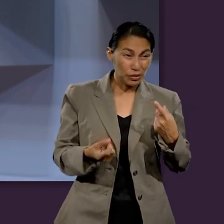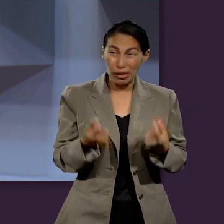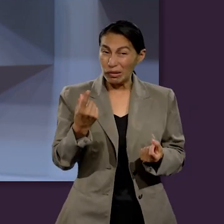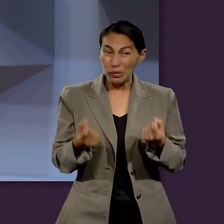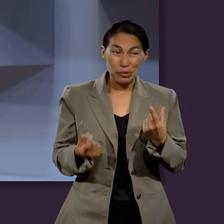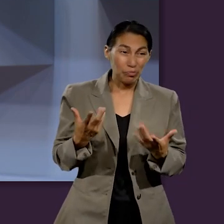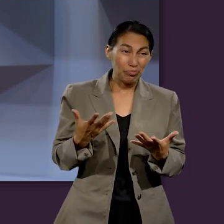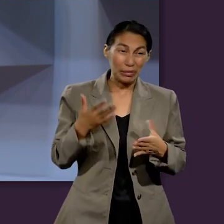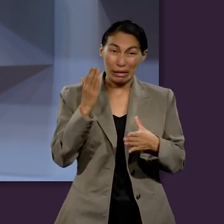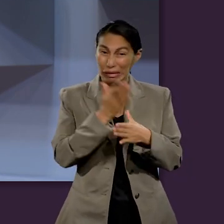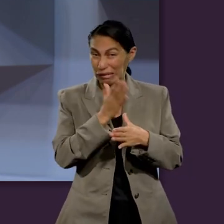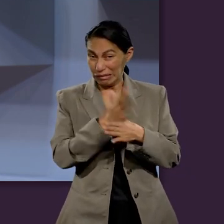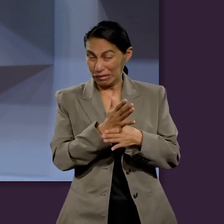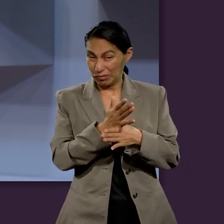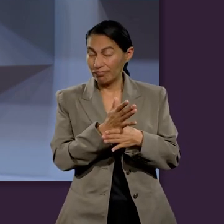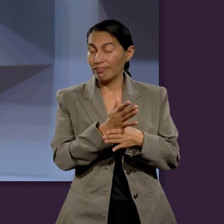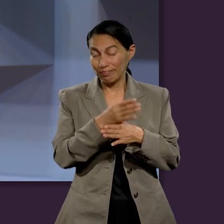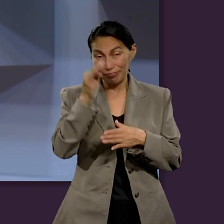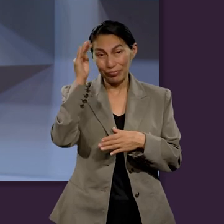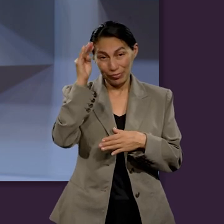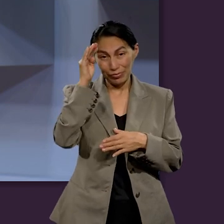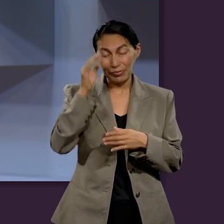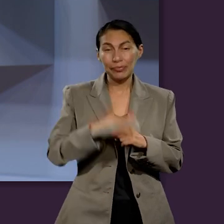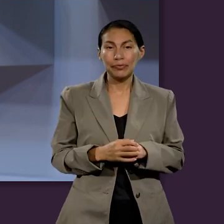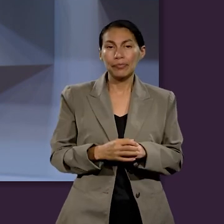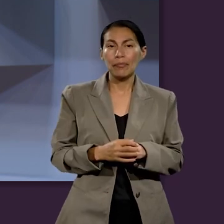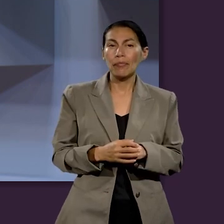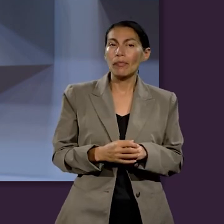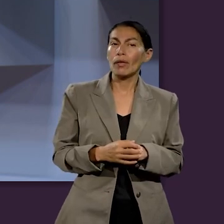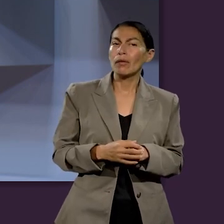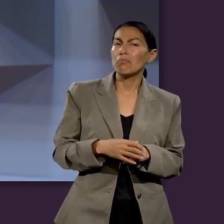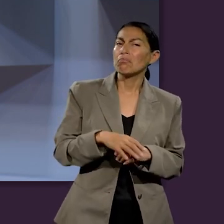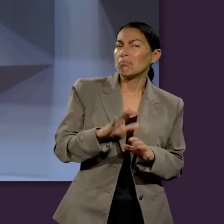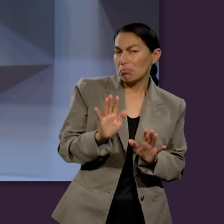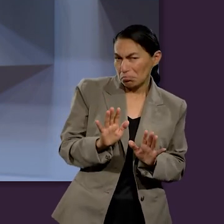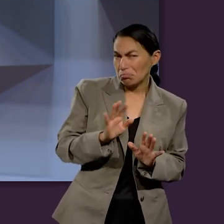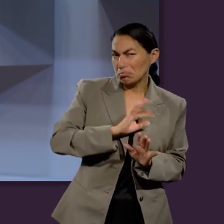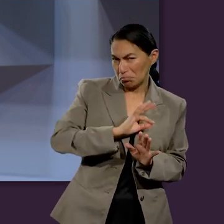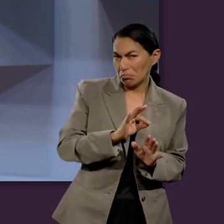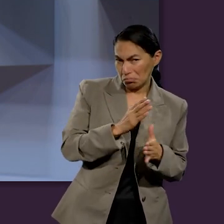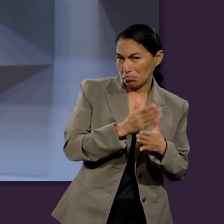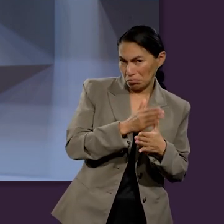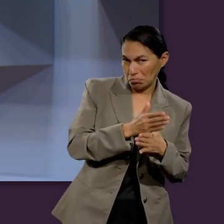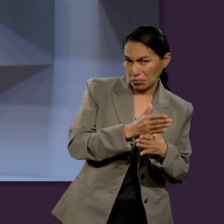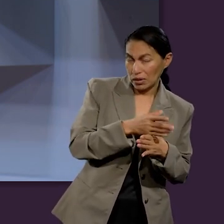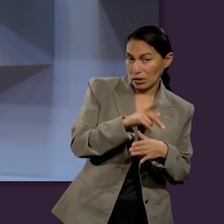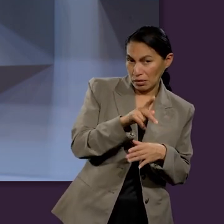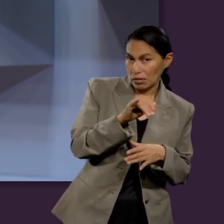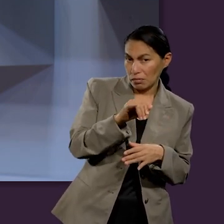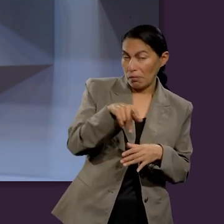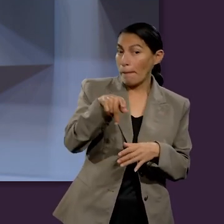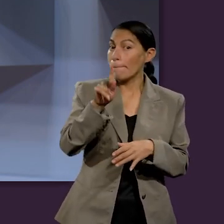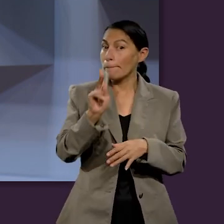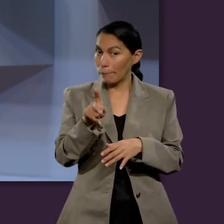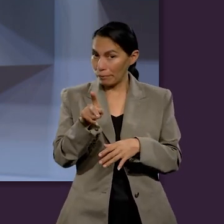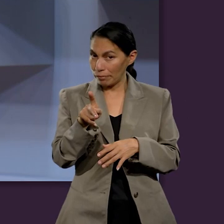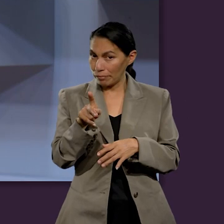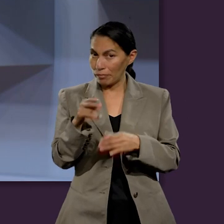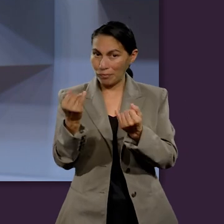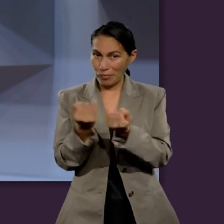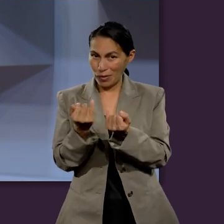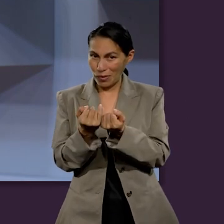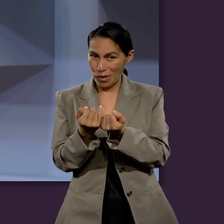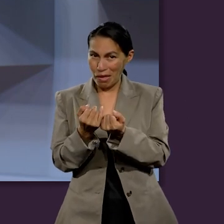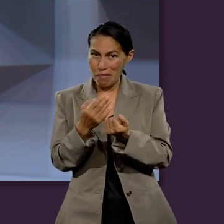de un juicio siempre significa condenación. Y aunque es parte del proceso, no debemos olvidar